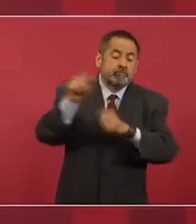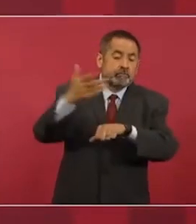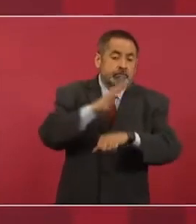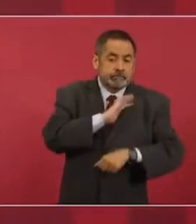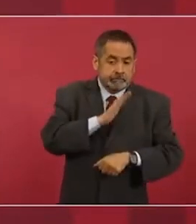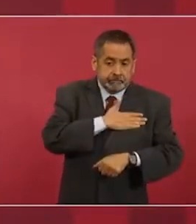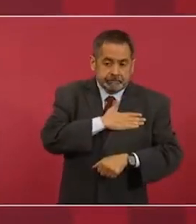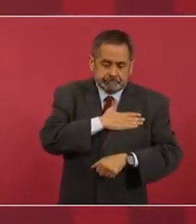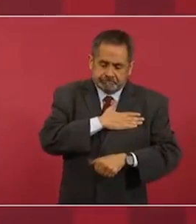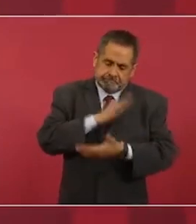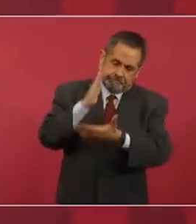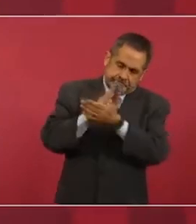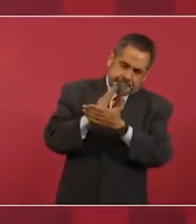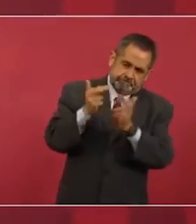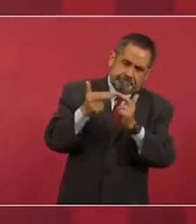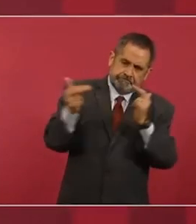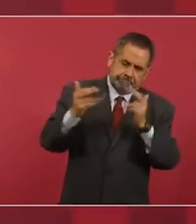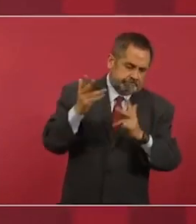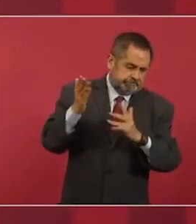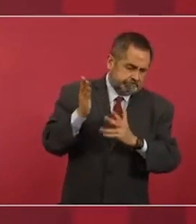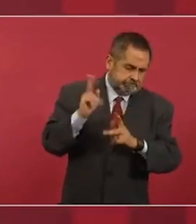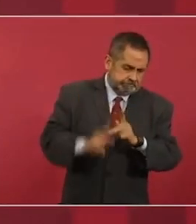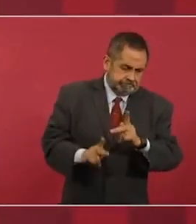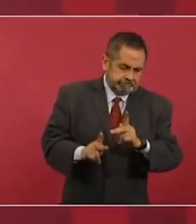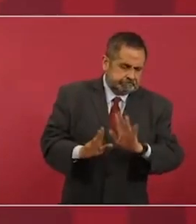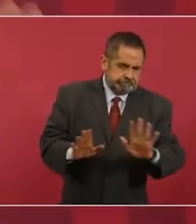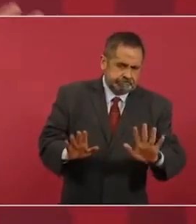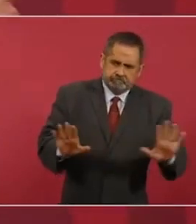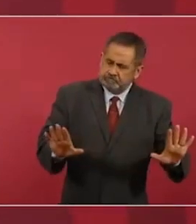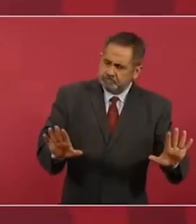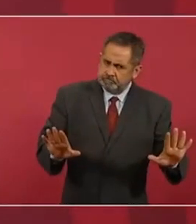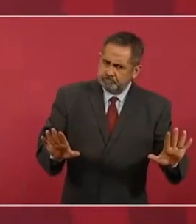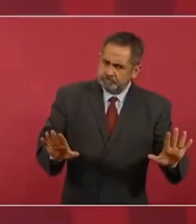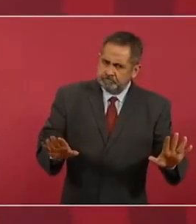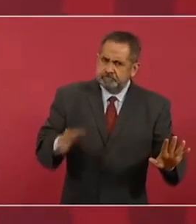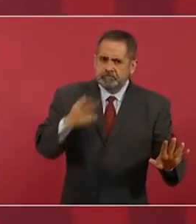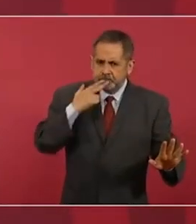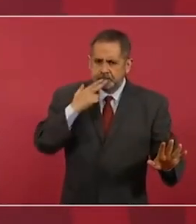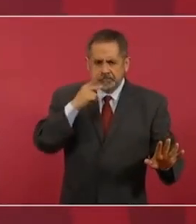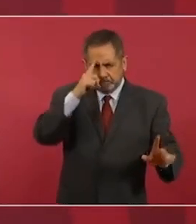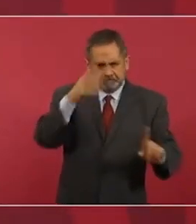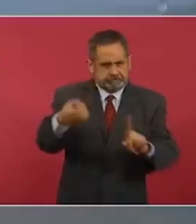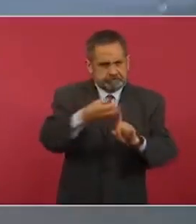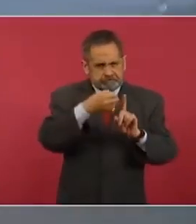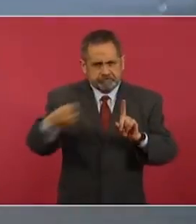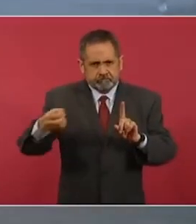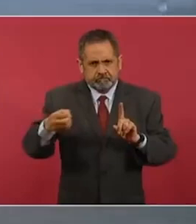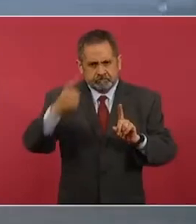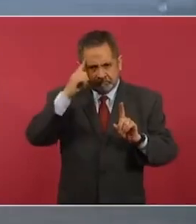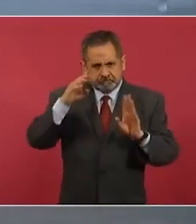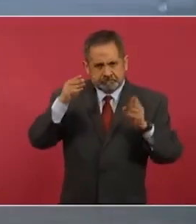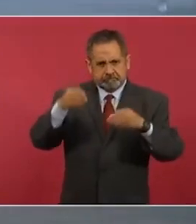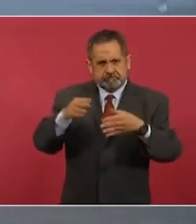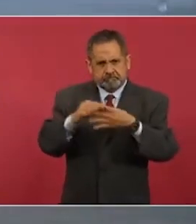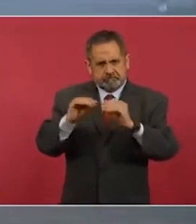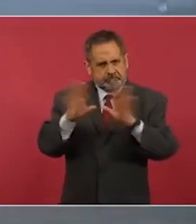para que nos ubiquemos